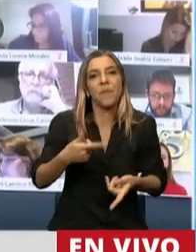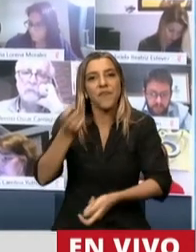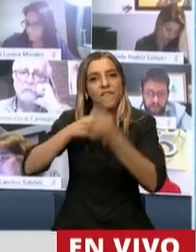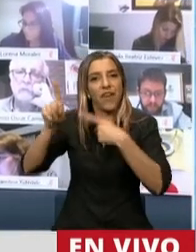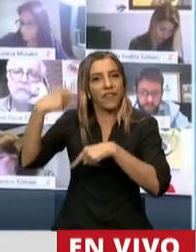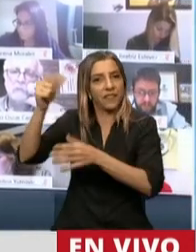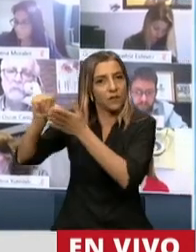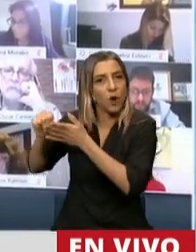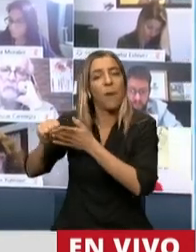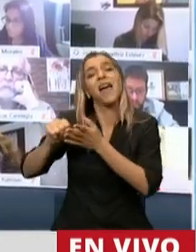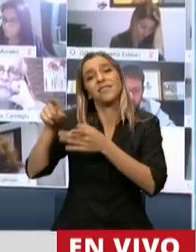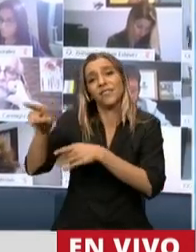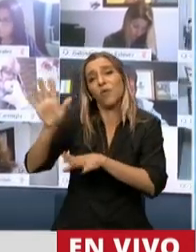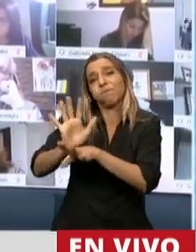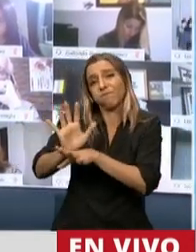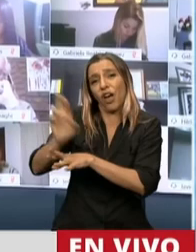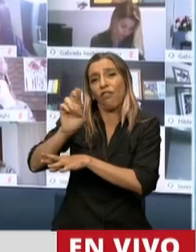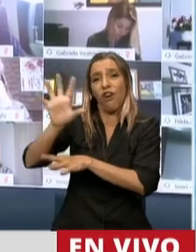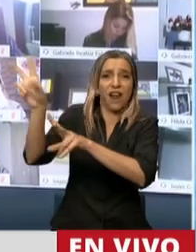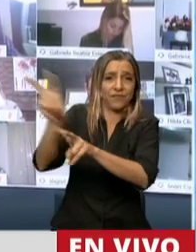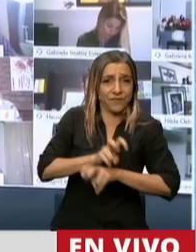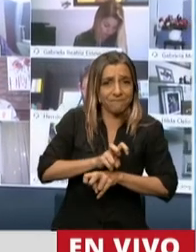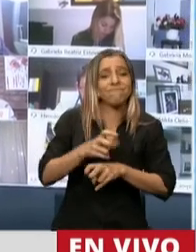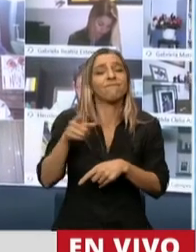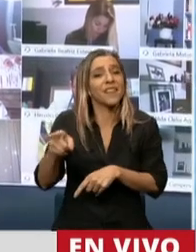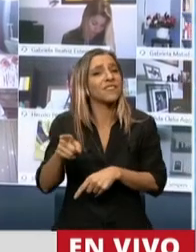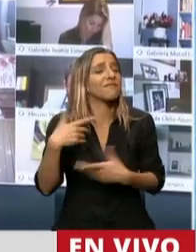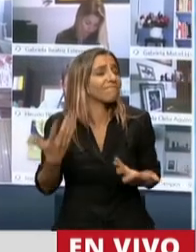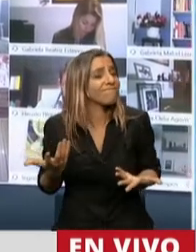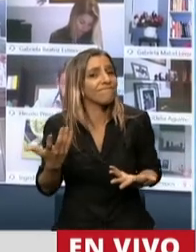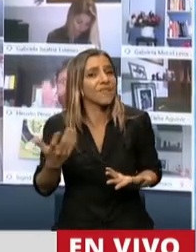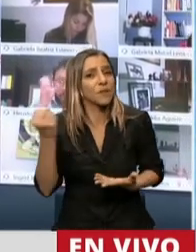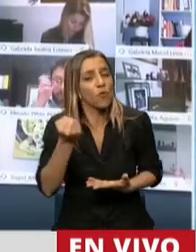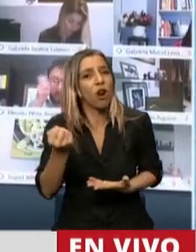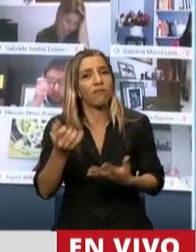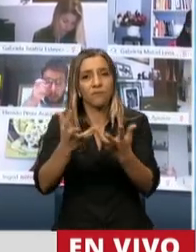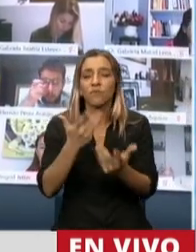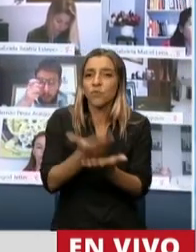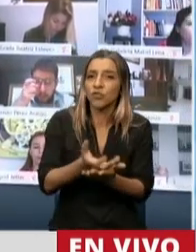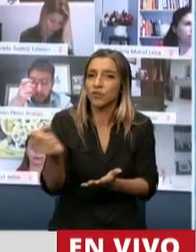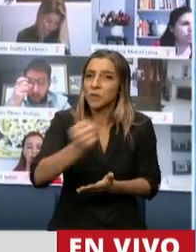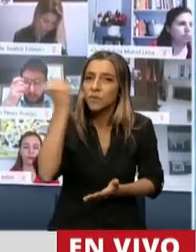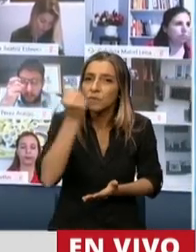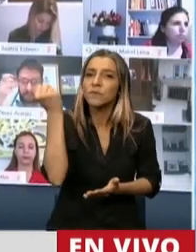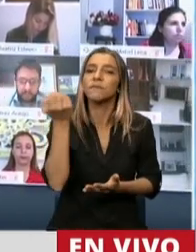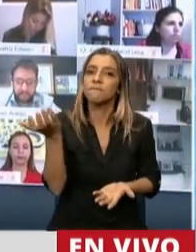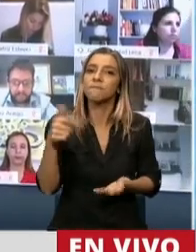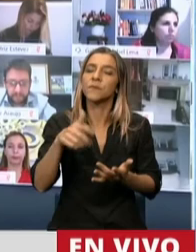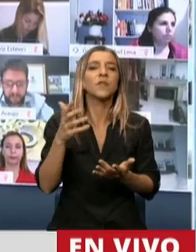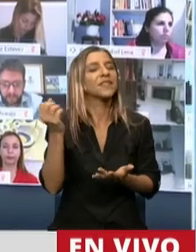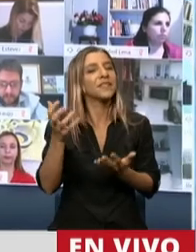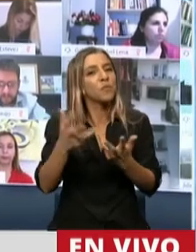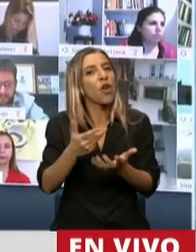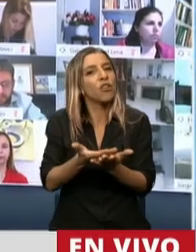divisas. Con toda claridad, este es un proyecto muy superador, es un proyecto que demanda el sector y es un proyecto que va a colocar